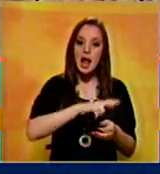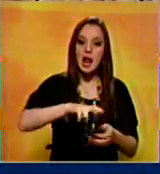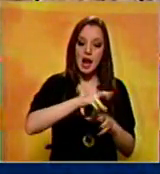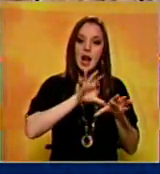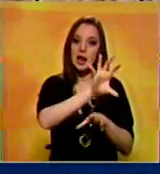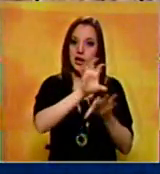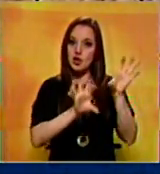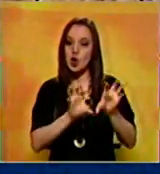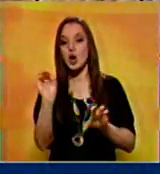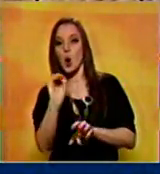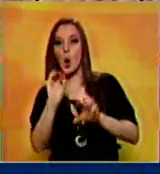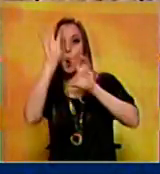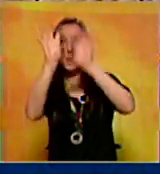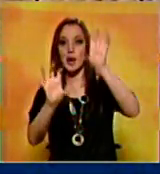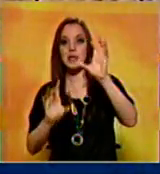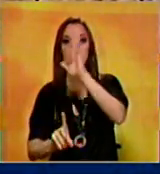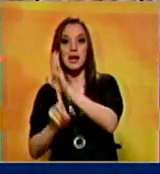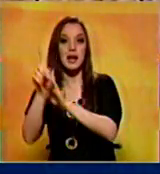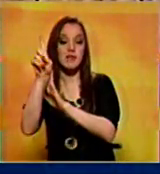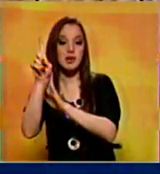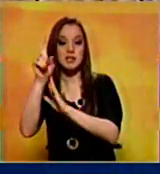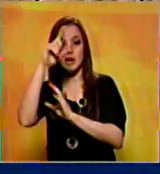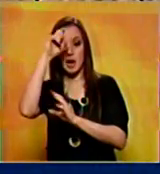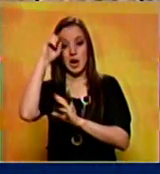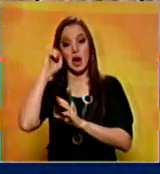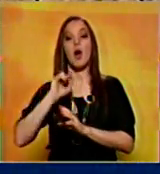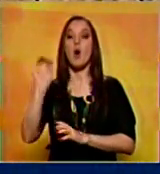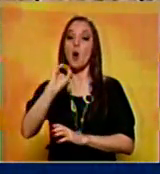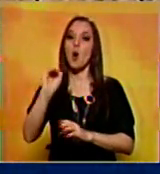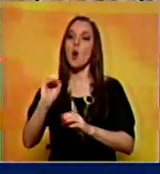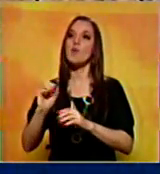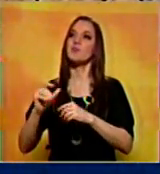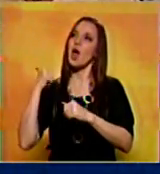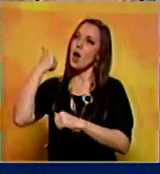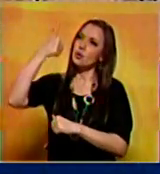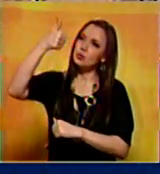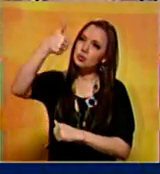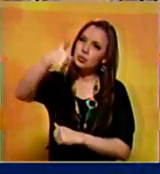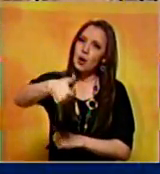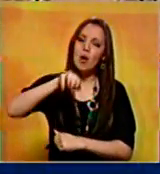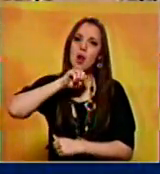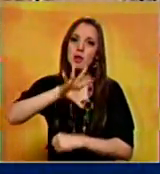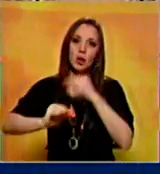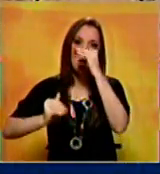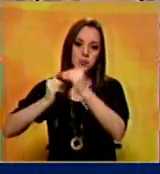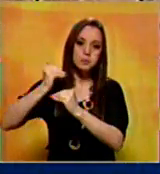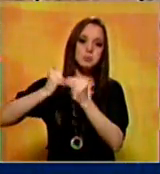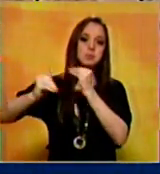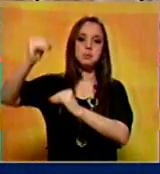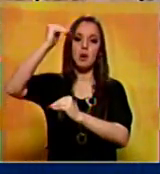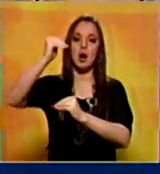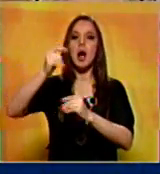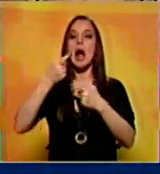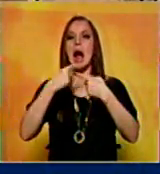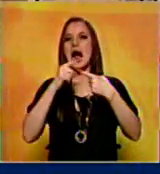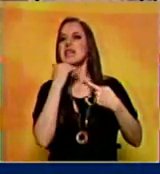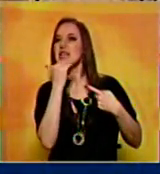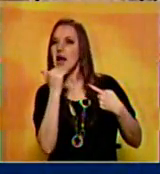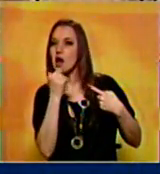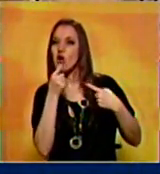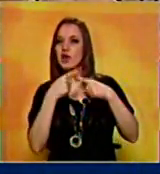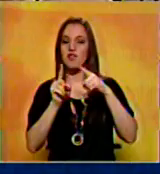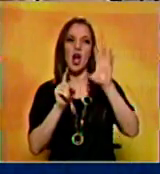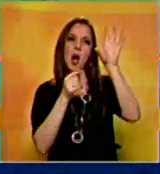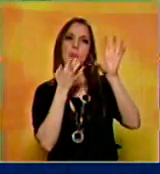que avanzan y que han avanzado a través de la historia tienen un factor que los diferencia de los que no han